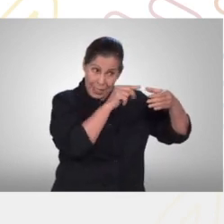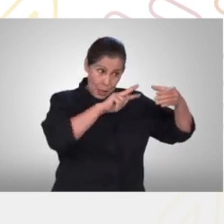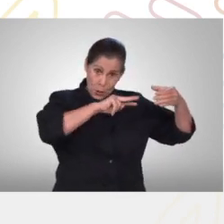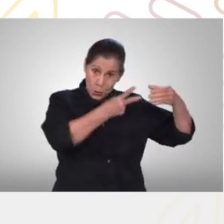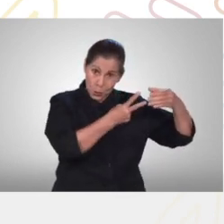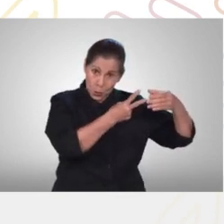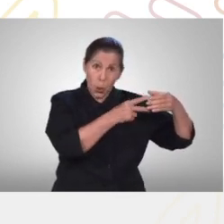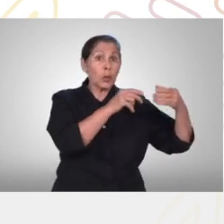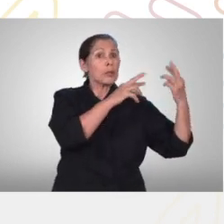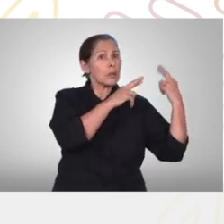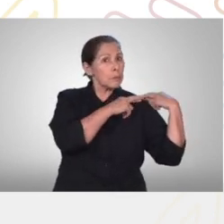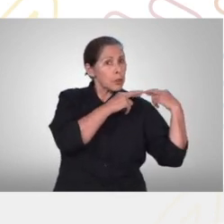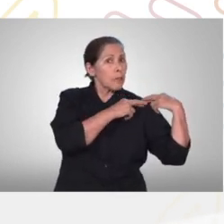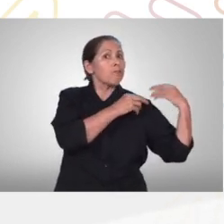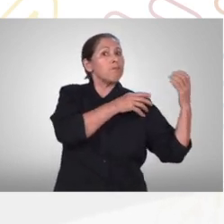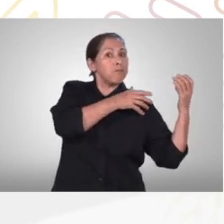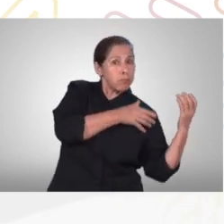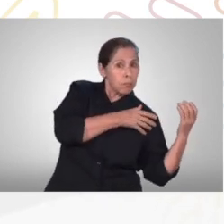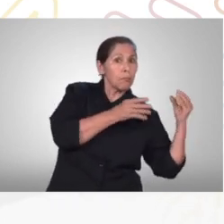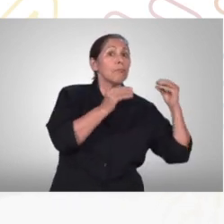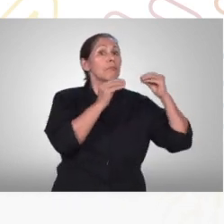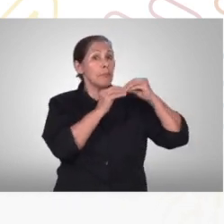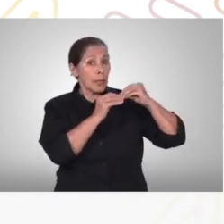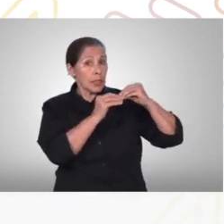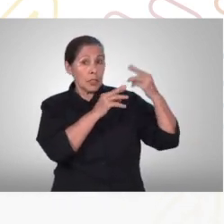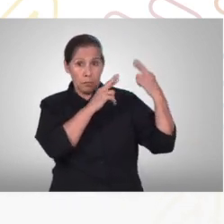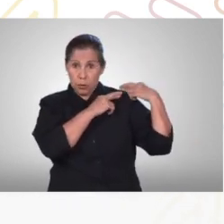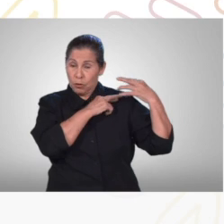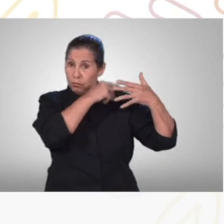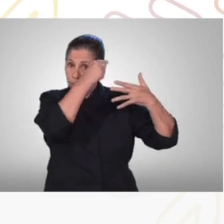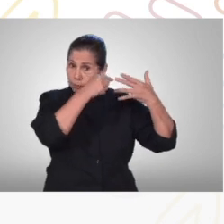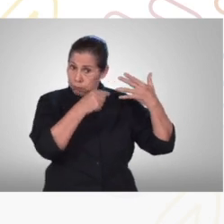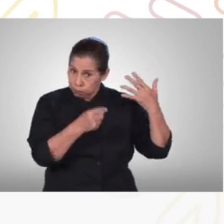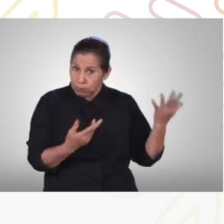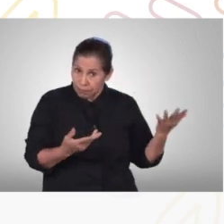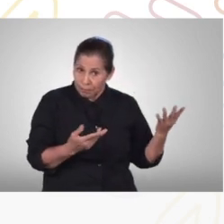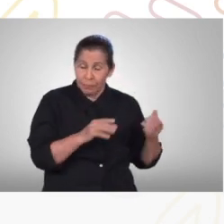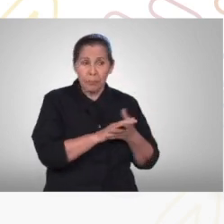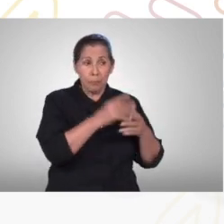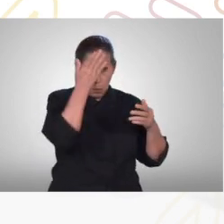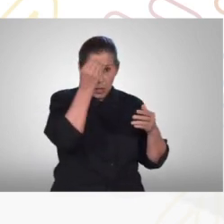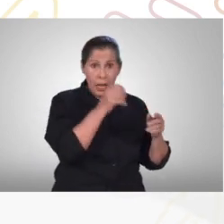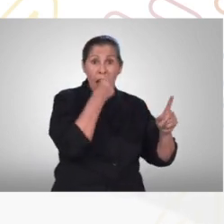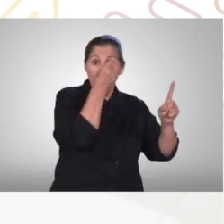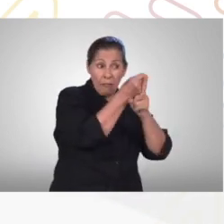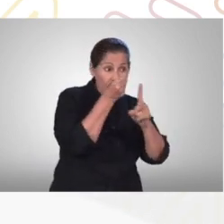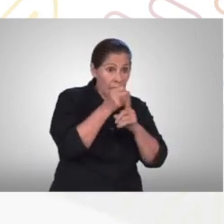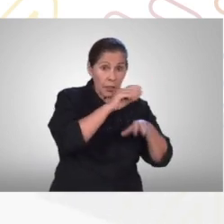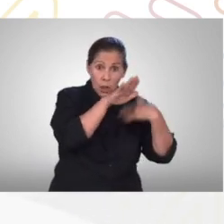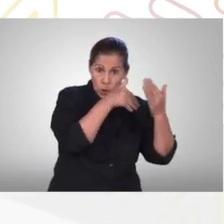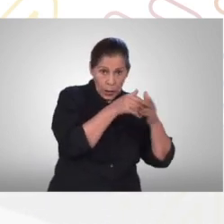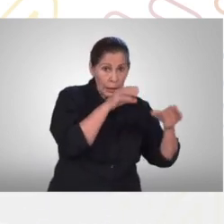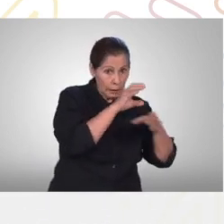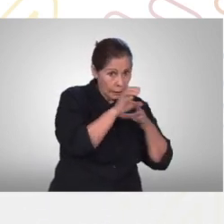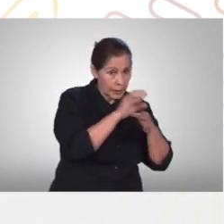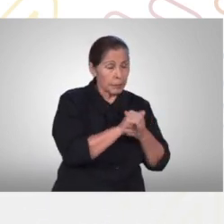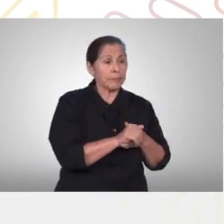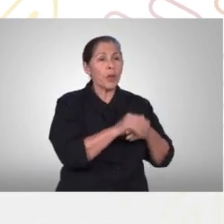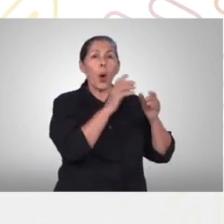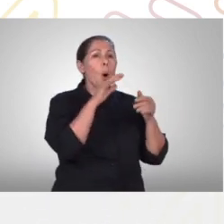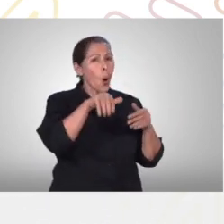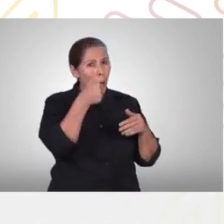totalidad de las carreras albergadas en la facultad o en el centro universitario la elección de los representantes